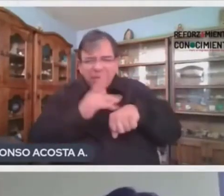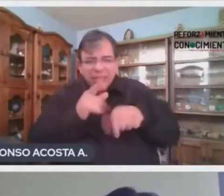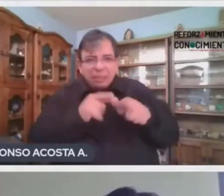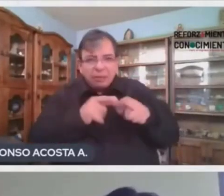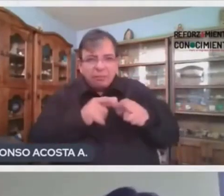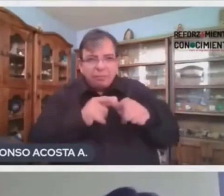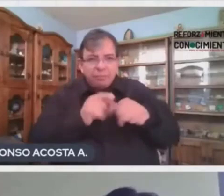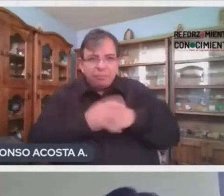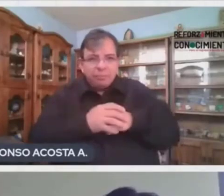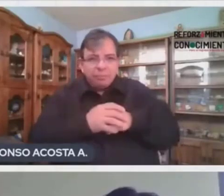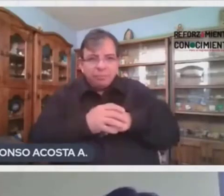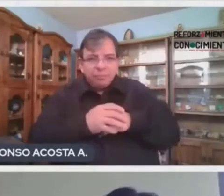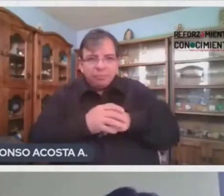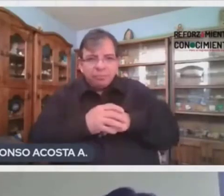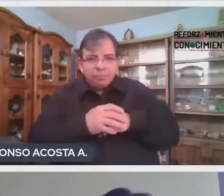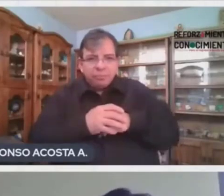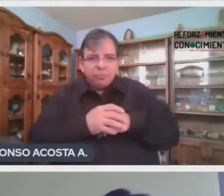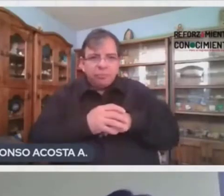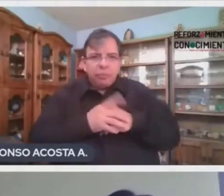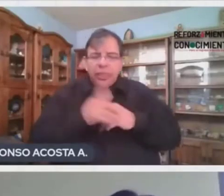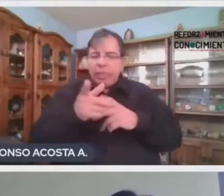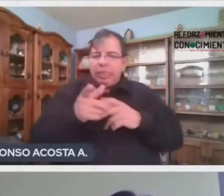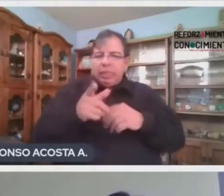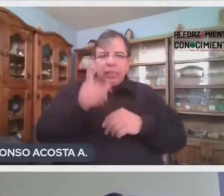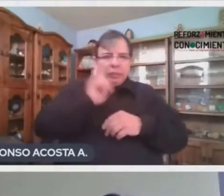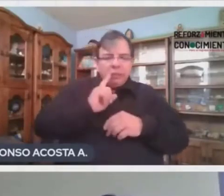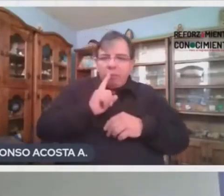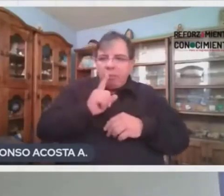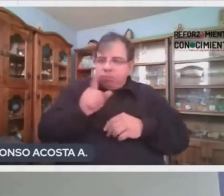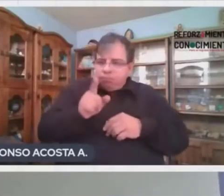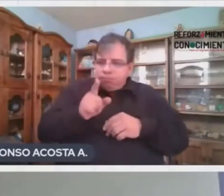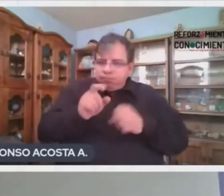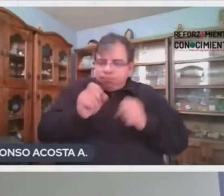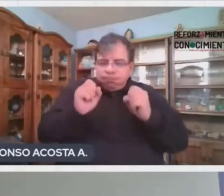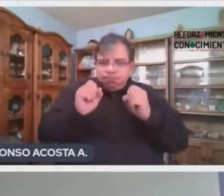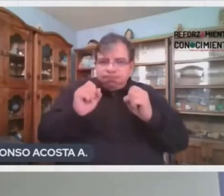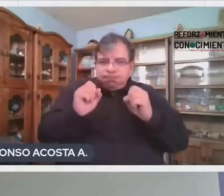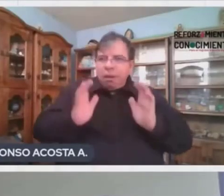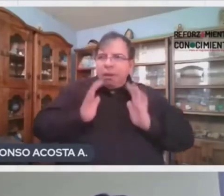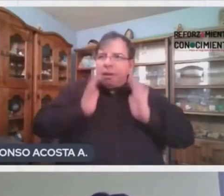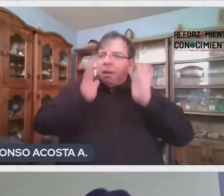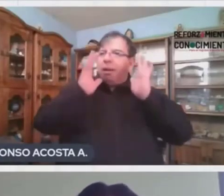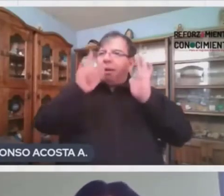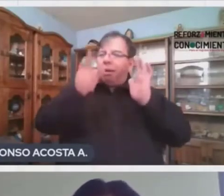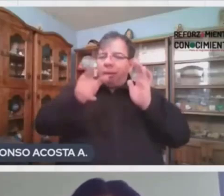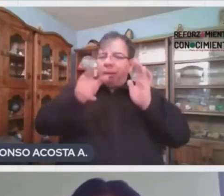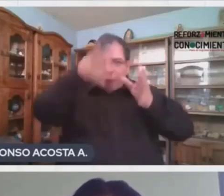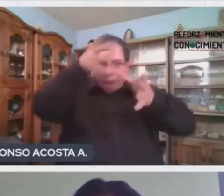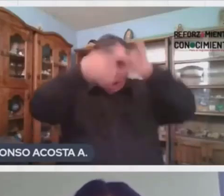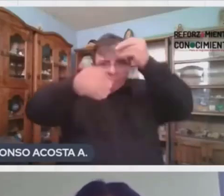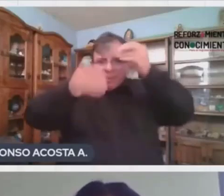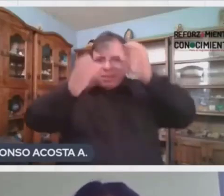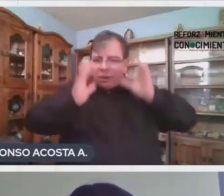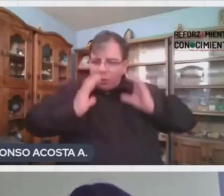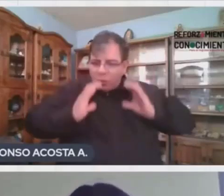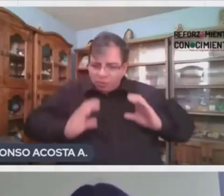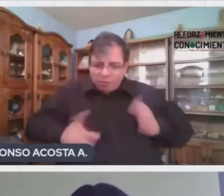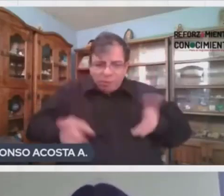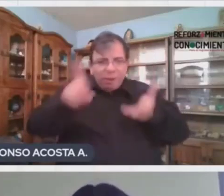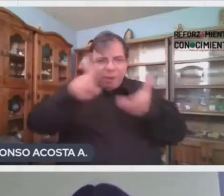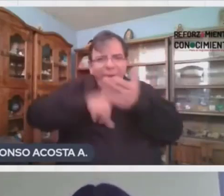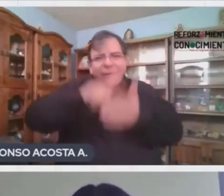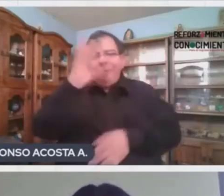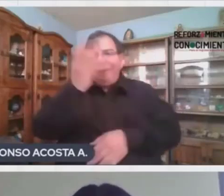Maestra, me sorprende mucho lo que podemos llegar a aprender del cuerpo humano y lo maravilloso que puede llegar a ser. ¿Tú qué